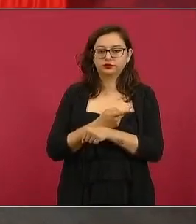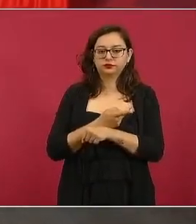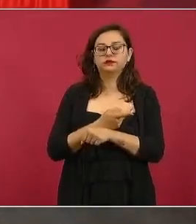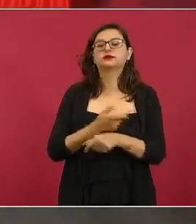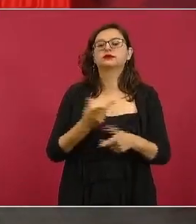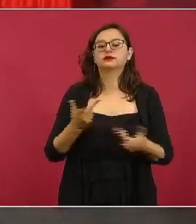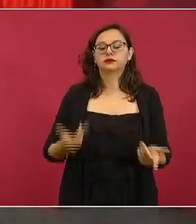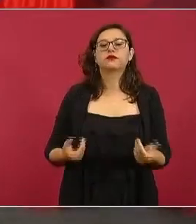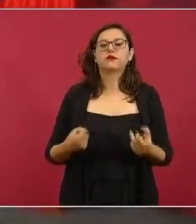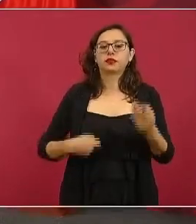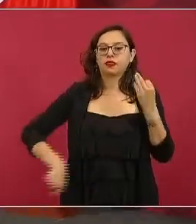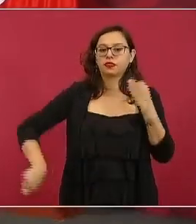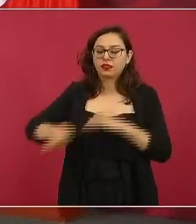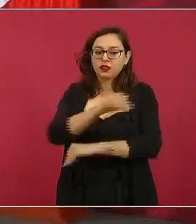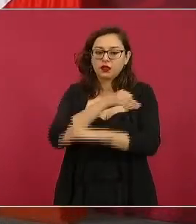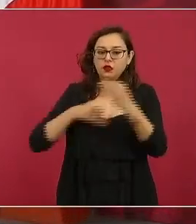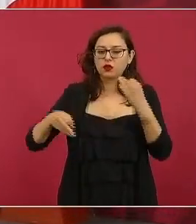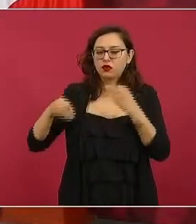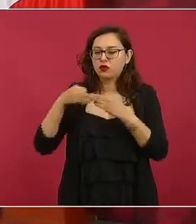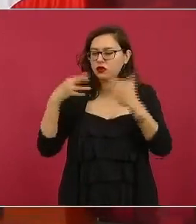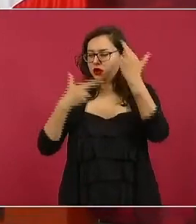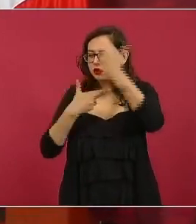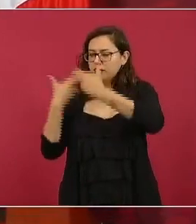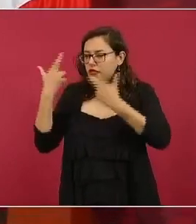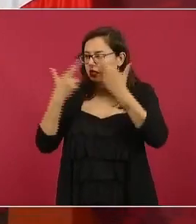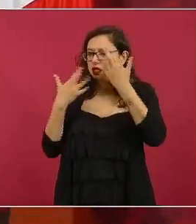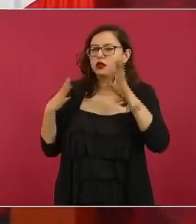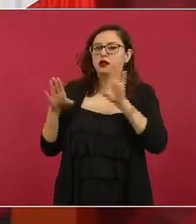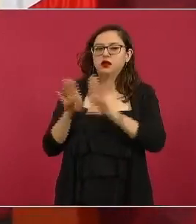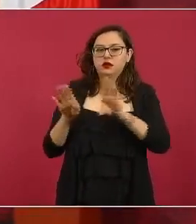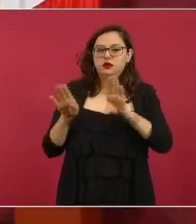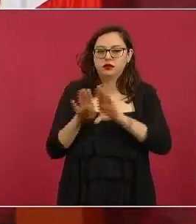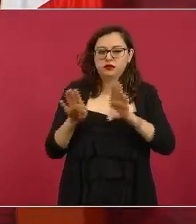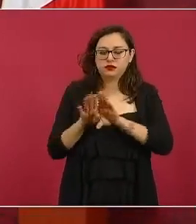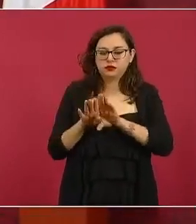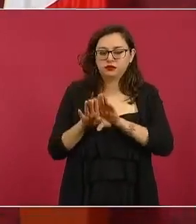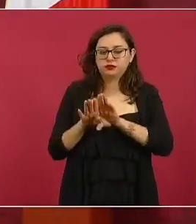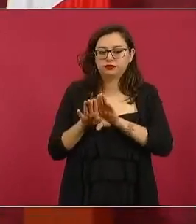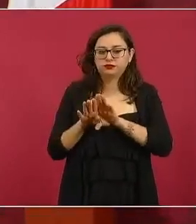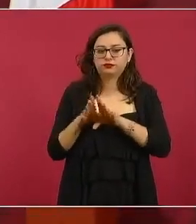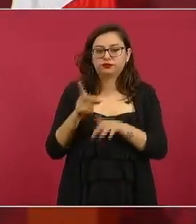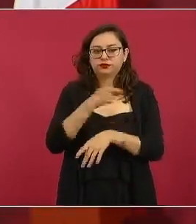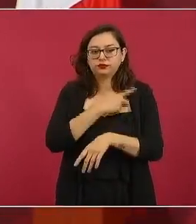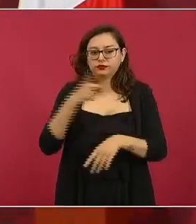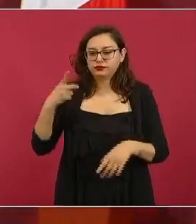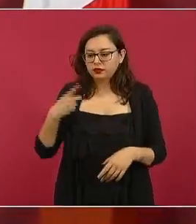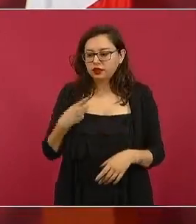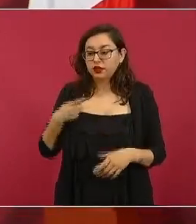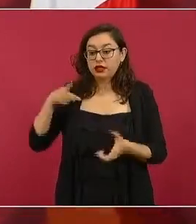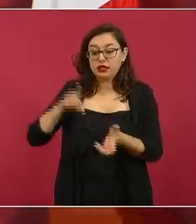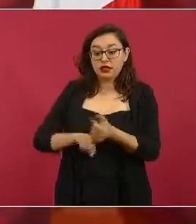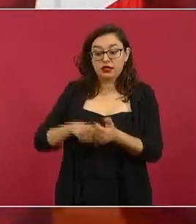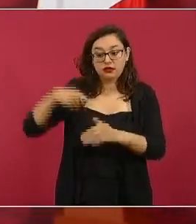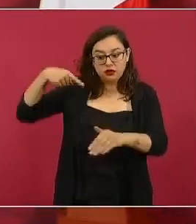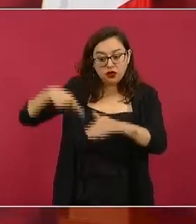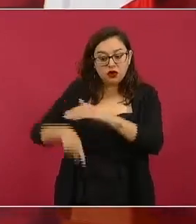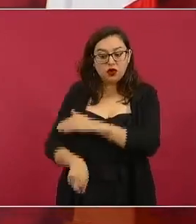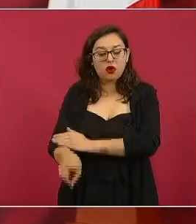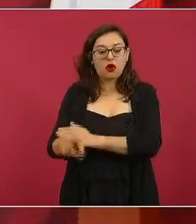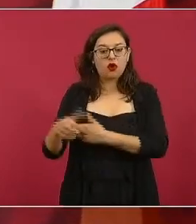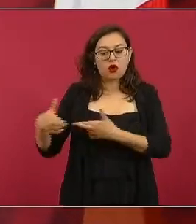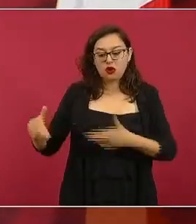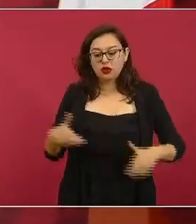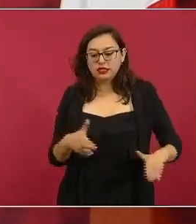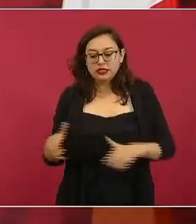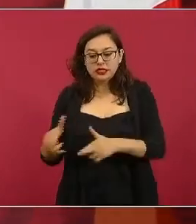todos los estudios porque se tienen que cuidar ríos subterráneos se tienen que cuidar